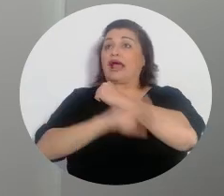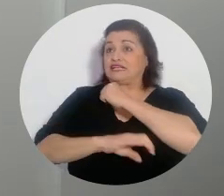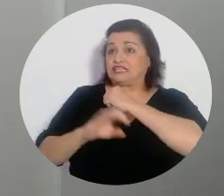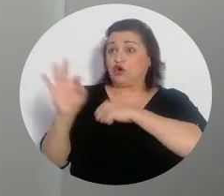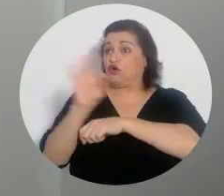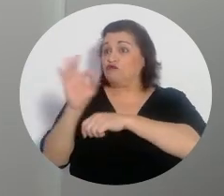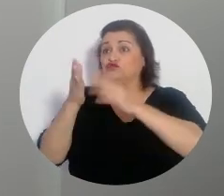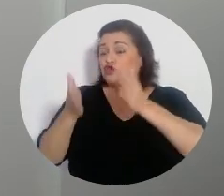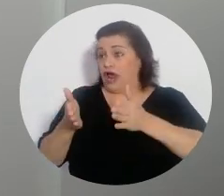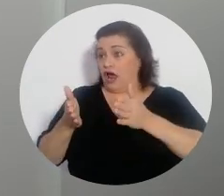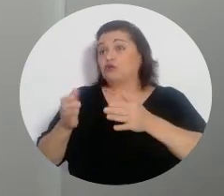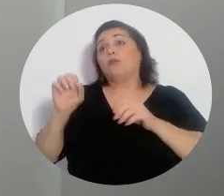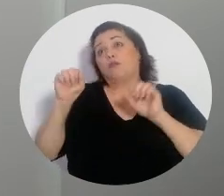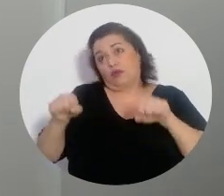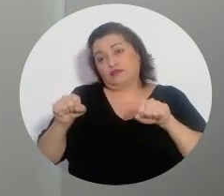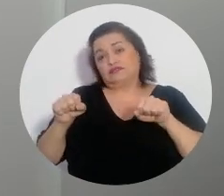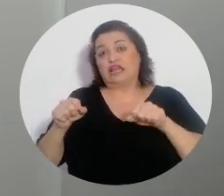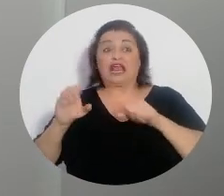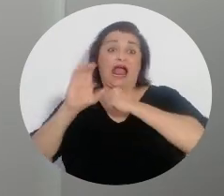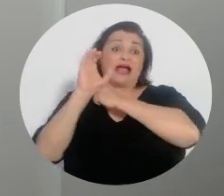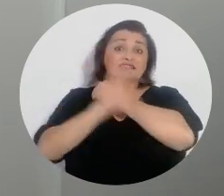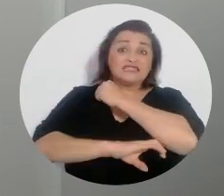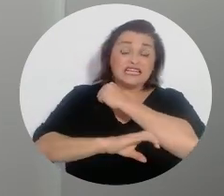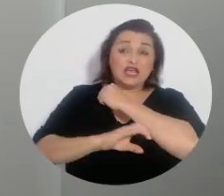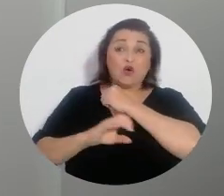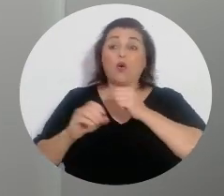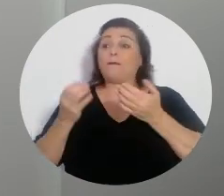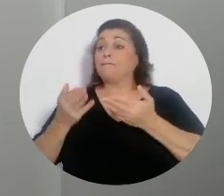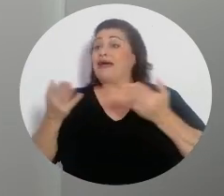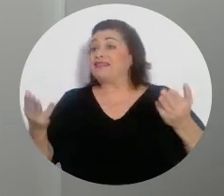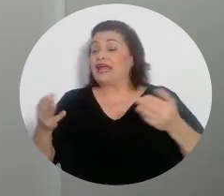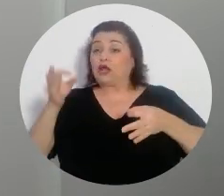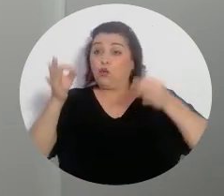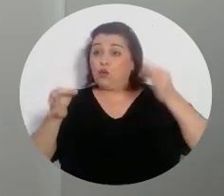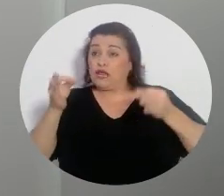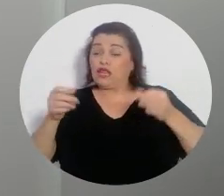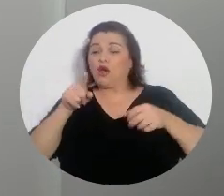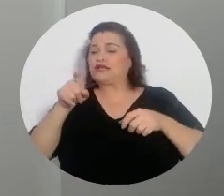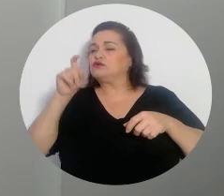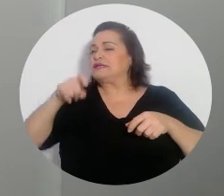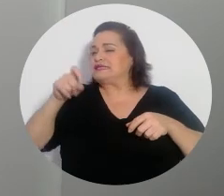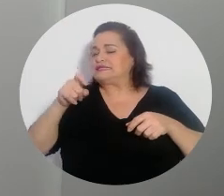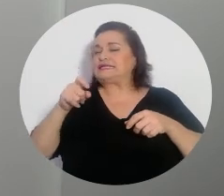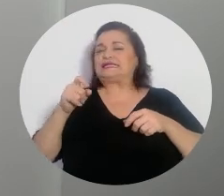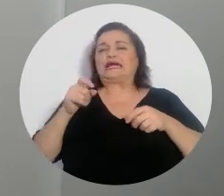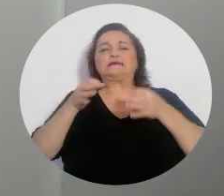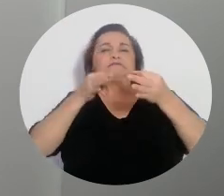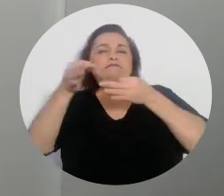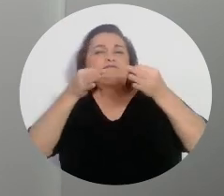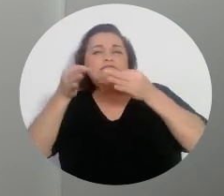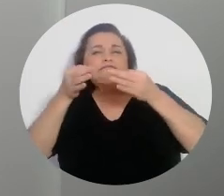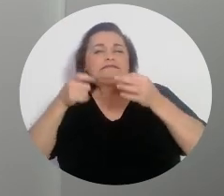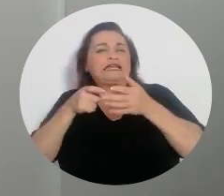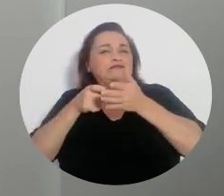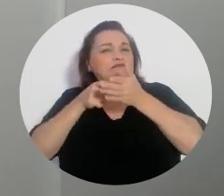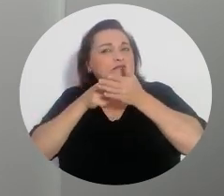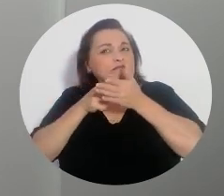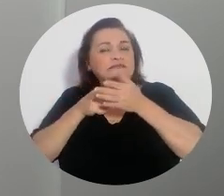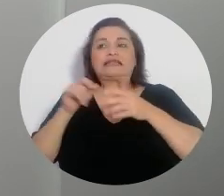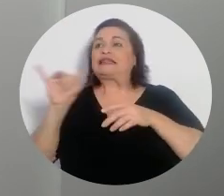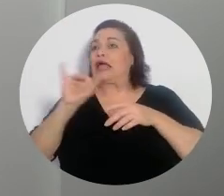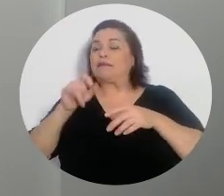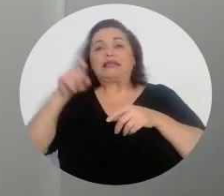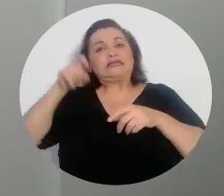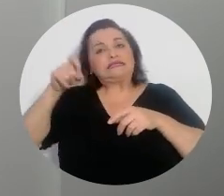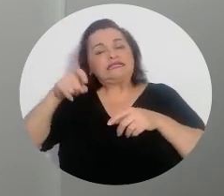sanción del funcionario. Recordemos que como se trata de castigos, en materia jurídica, esto requiere interpretaciones sumamente restrictivas y